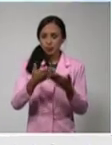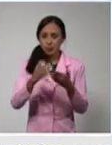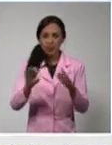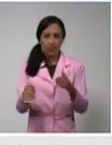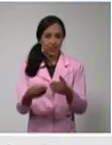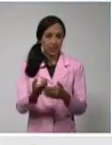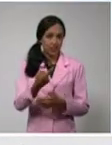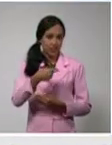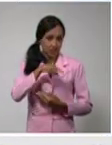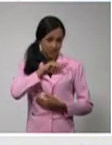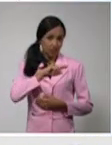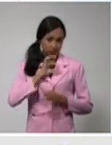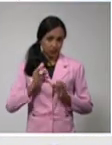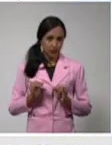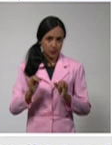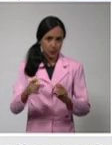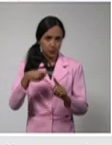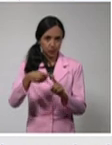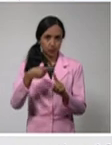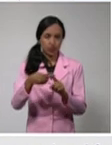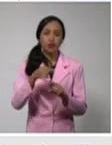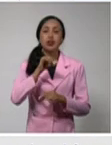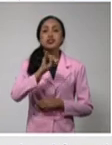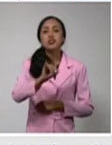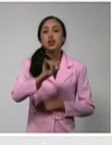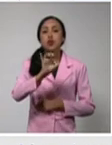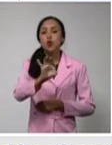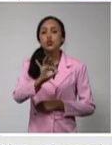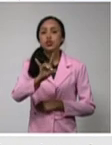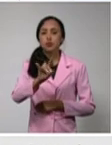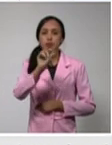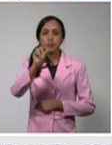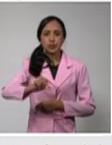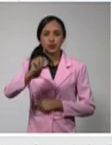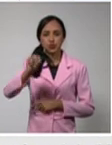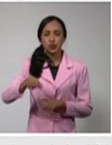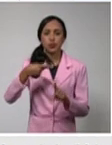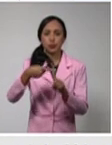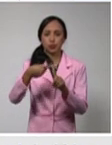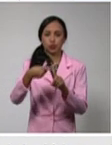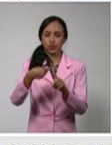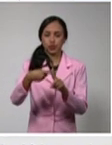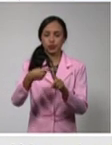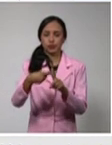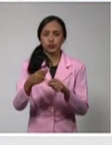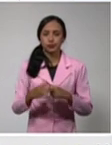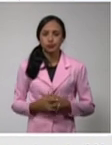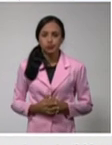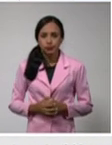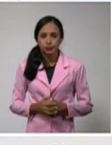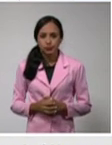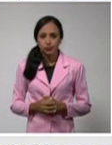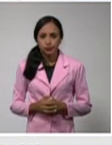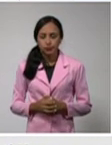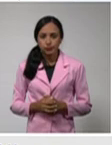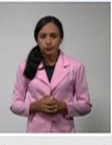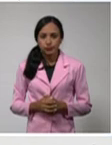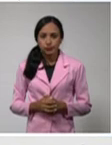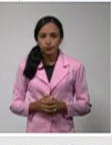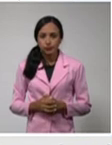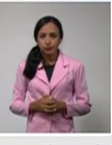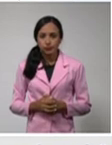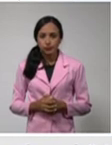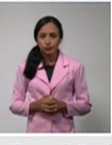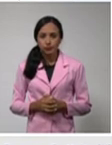diagnosticaron 689 personas con la COVID-19. Estamos hablando